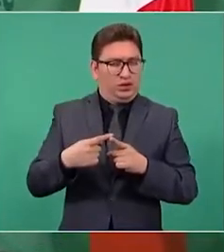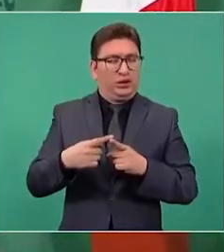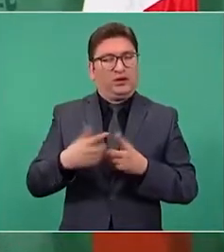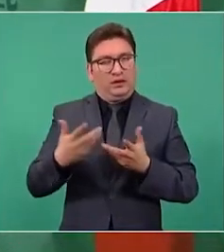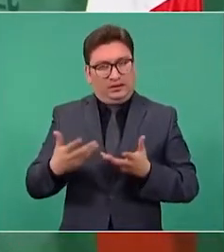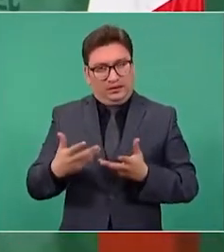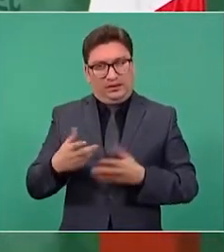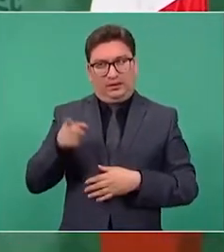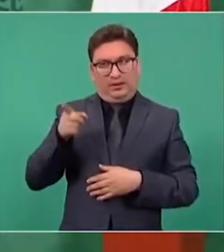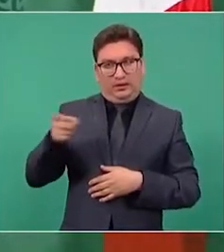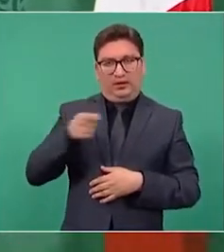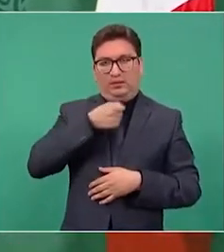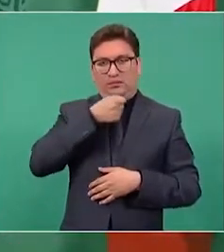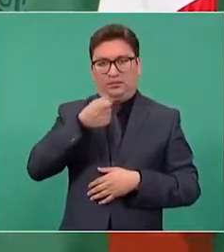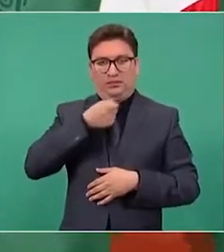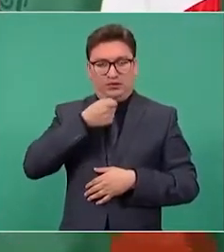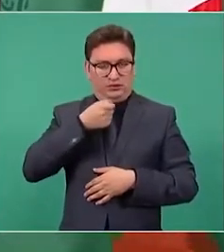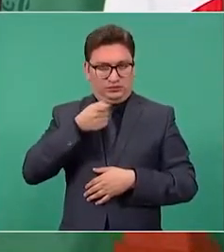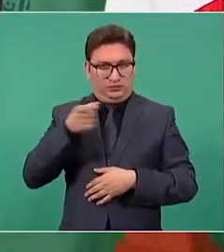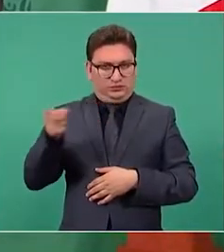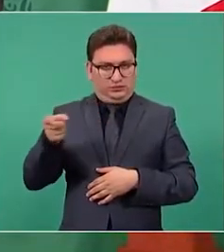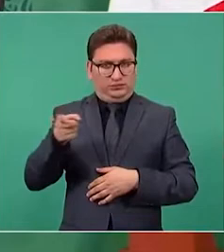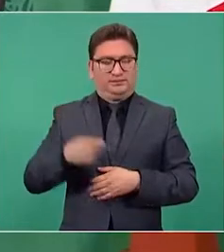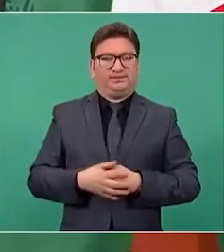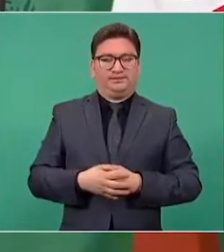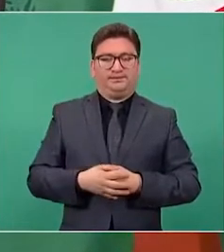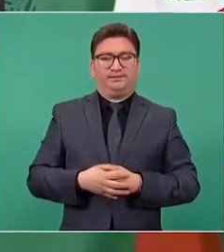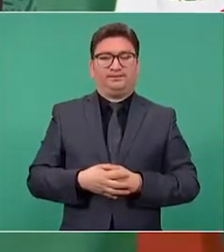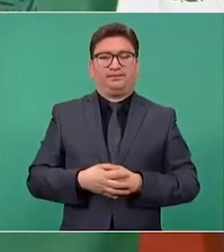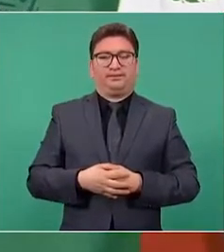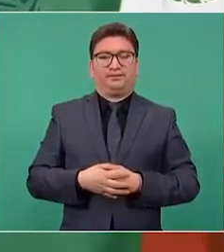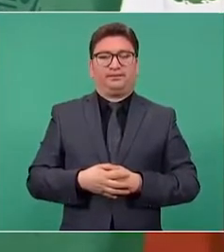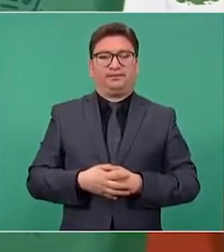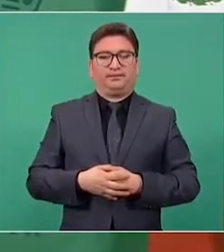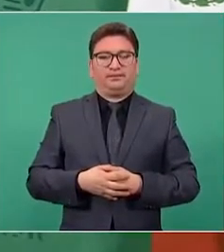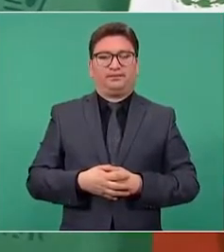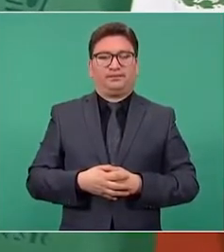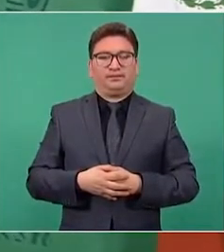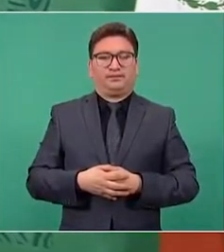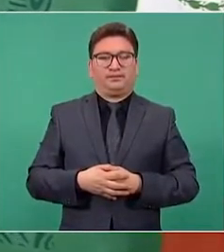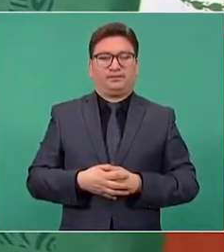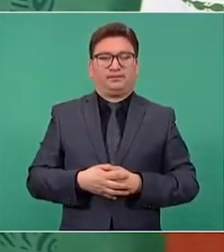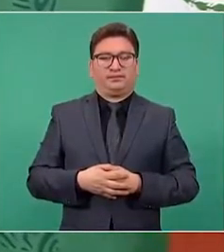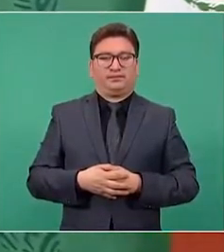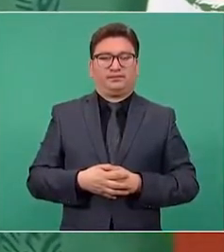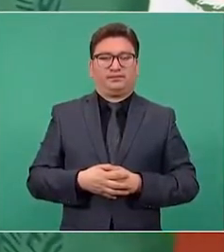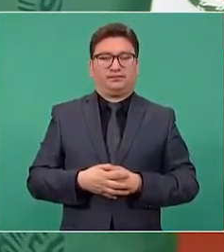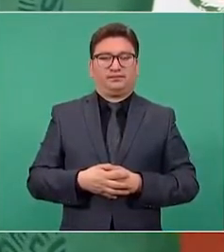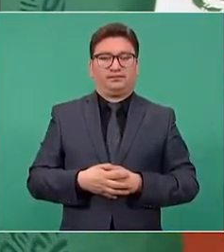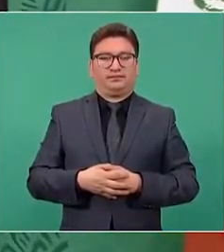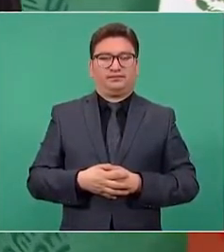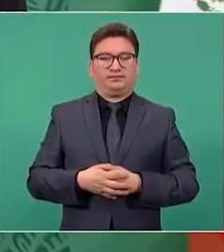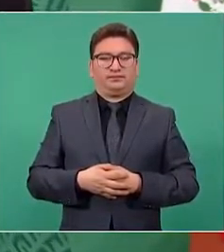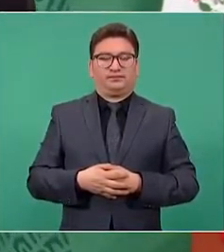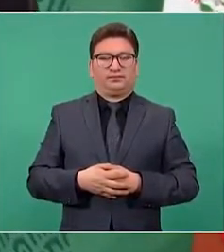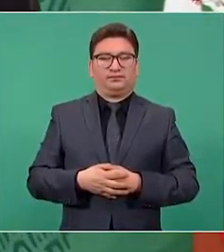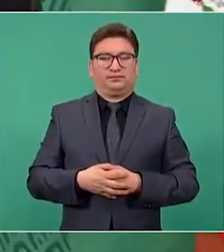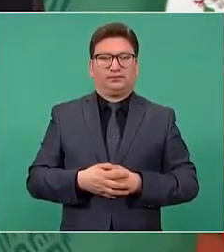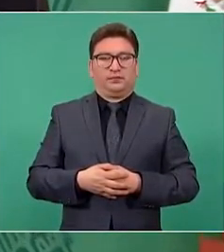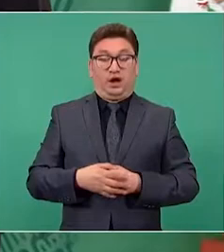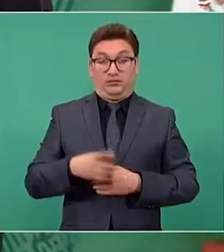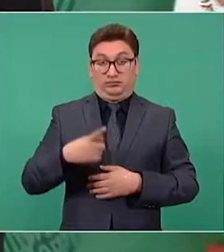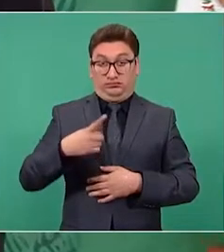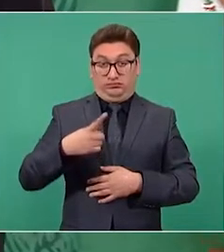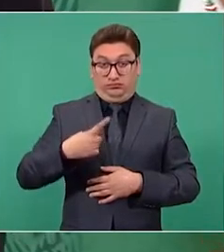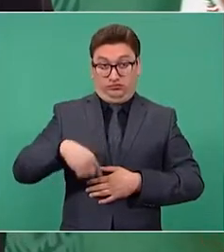periodista sin juzgar